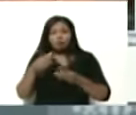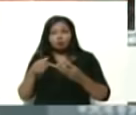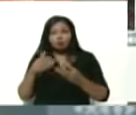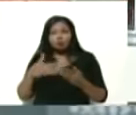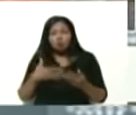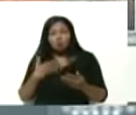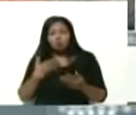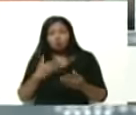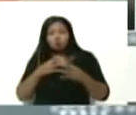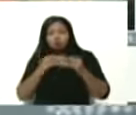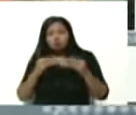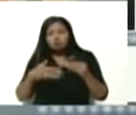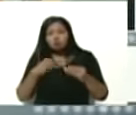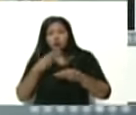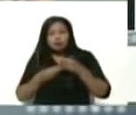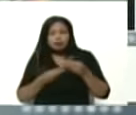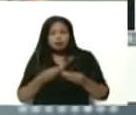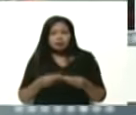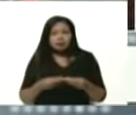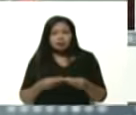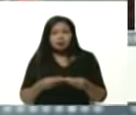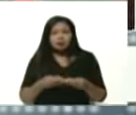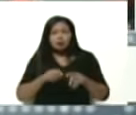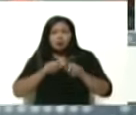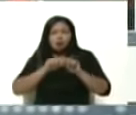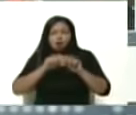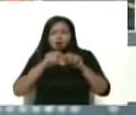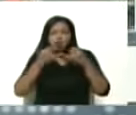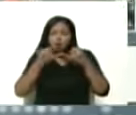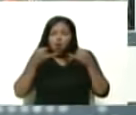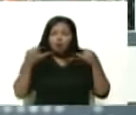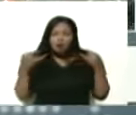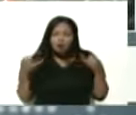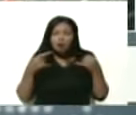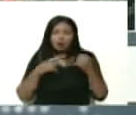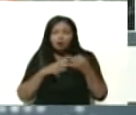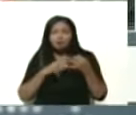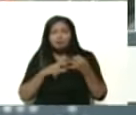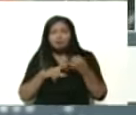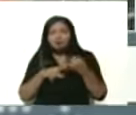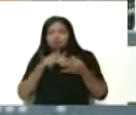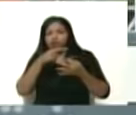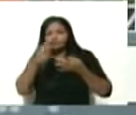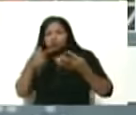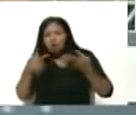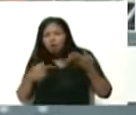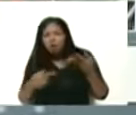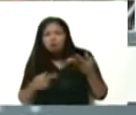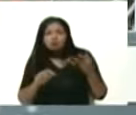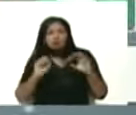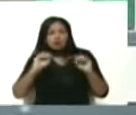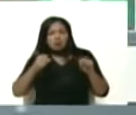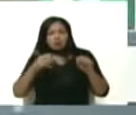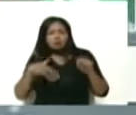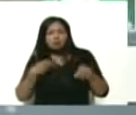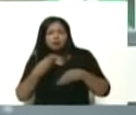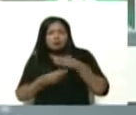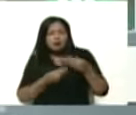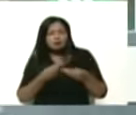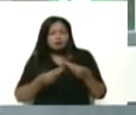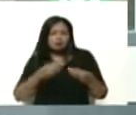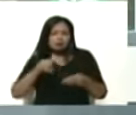hacer todo los cables el cableado los amortiguadores los frenos